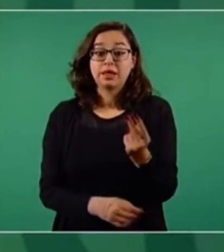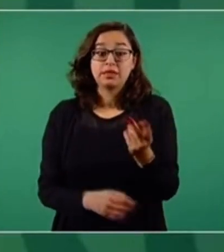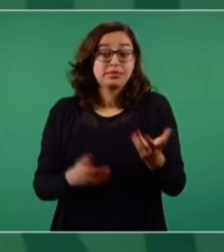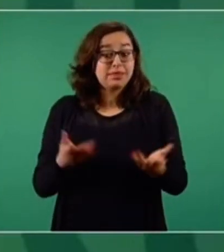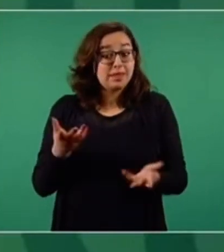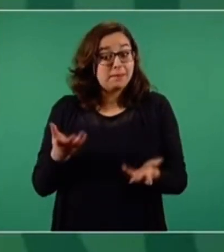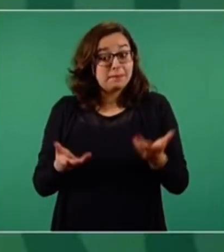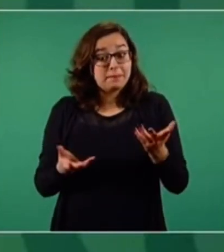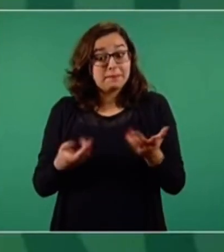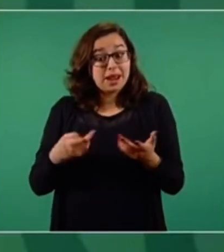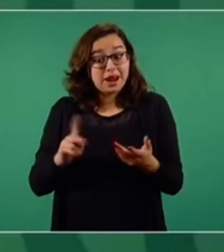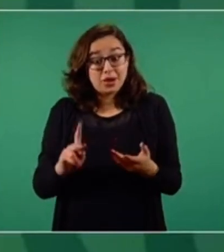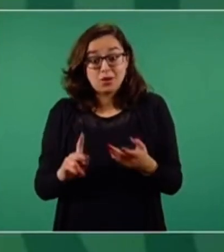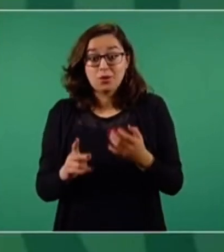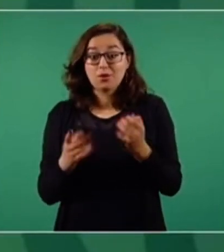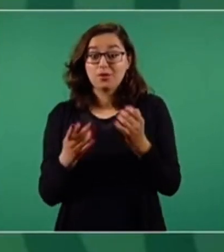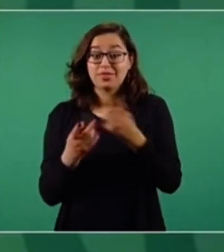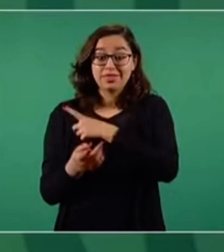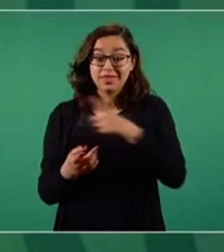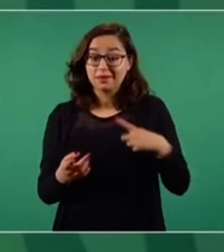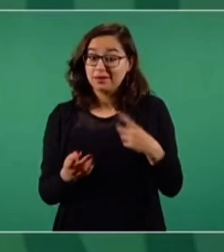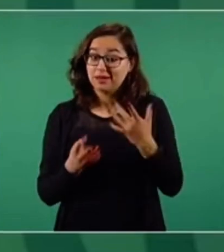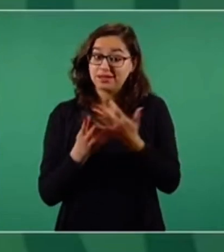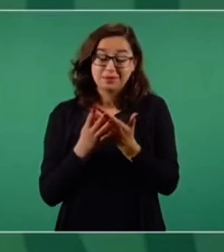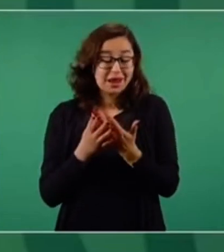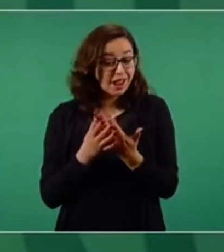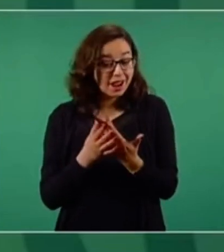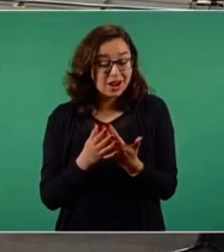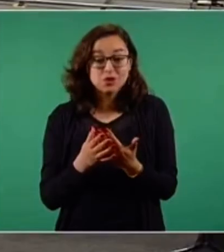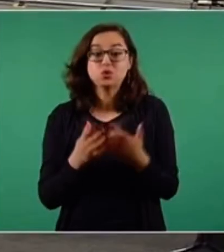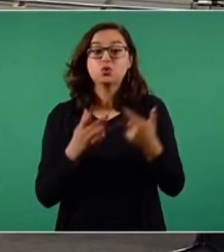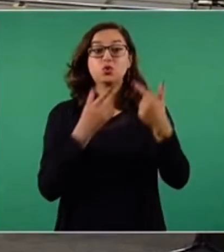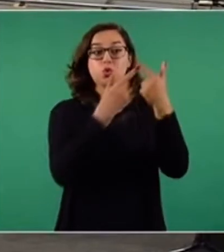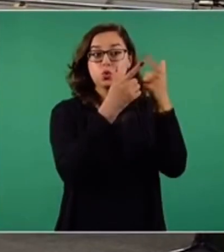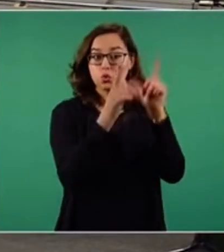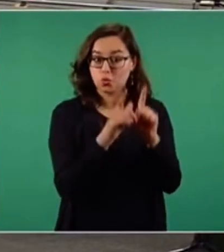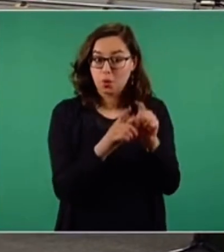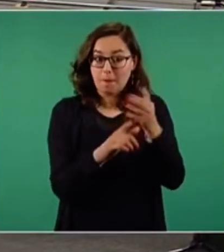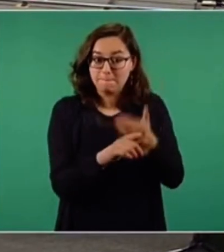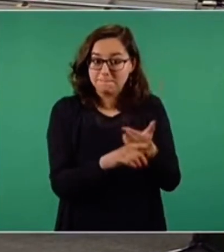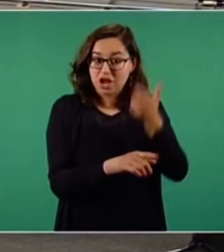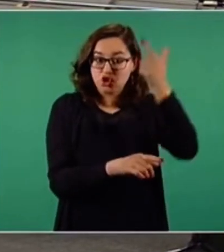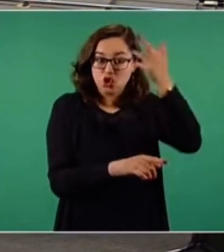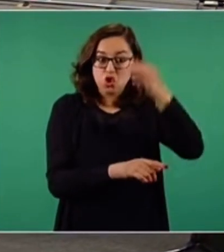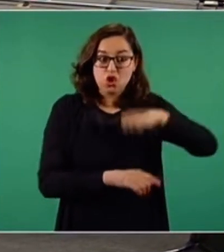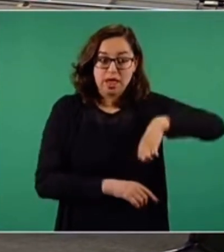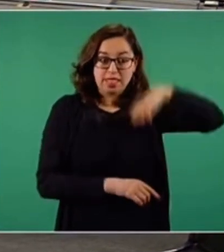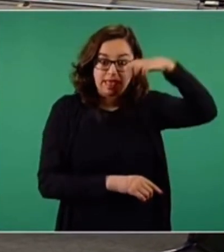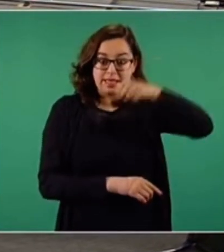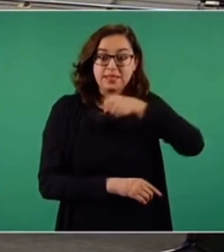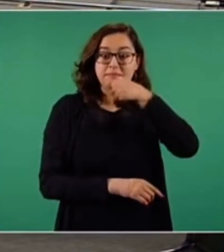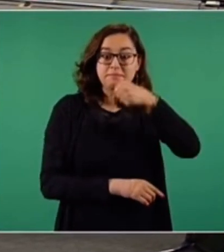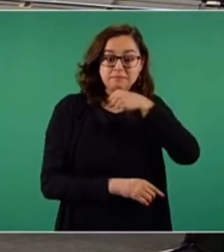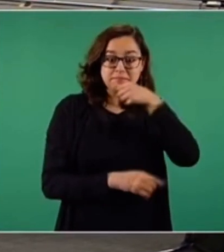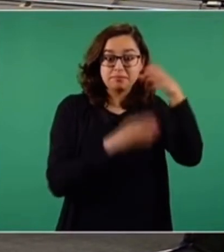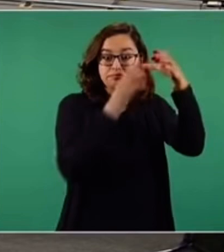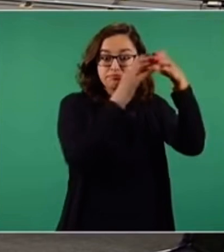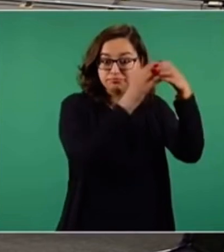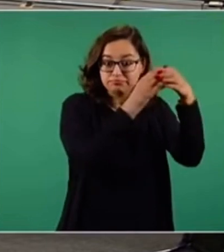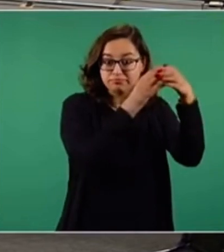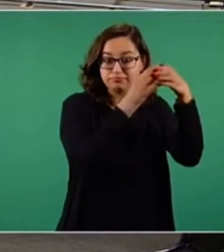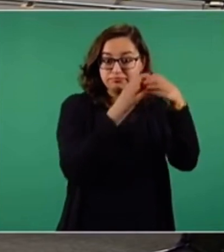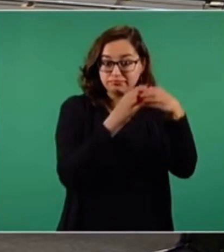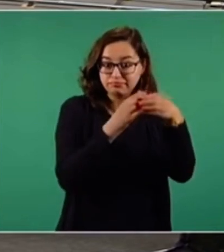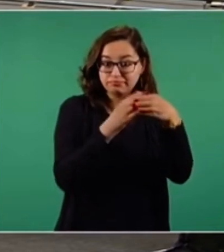completando la vacunación desde las personas con mayor edad hacia abajo y llegar a un punto en donde el